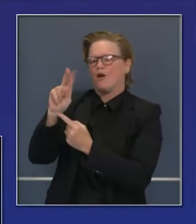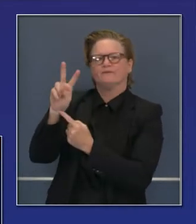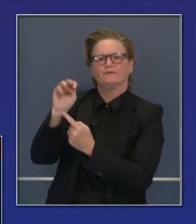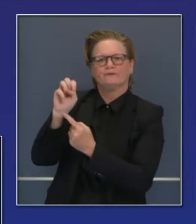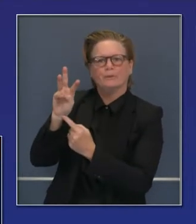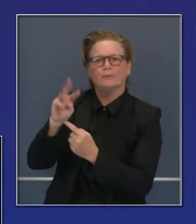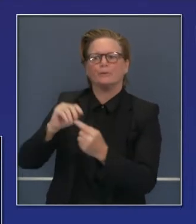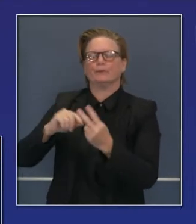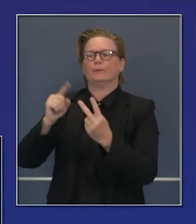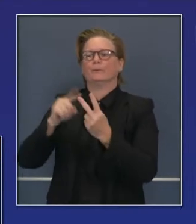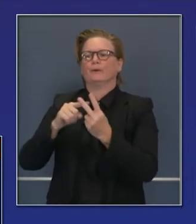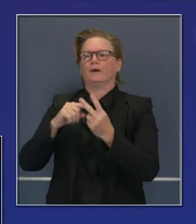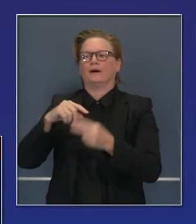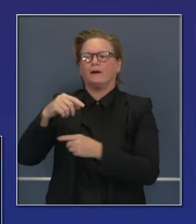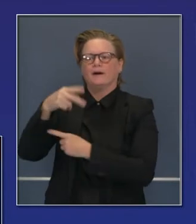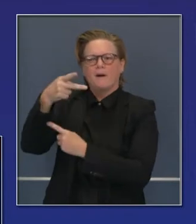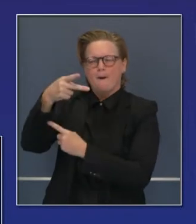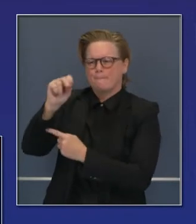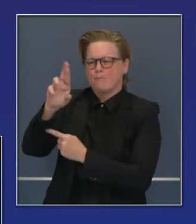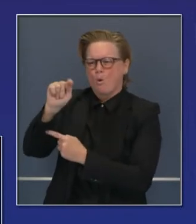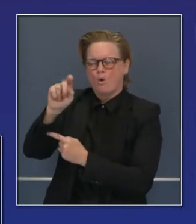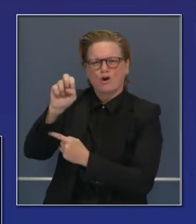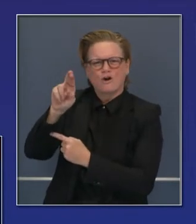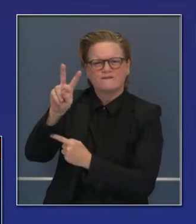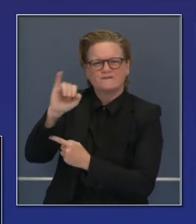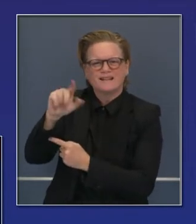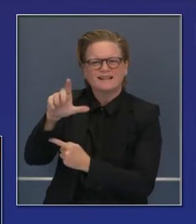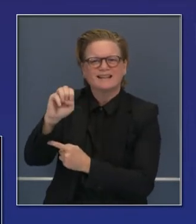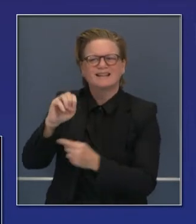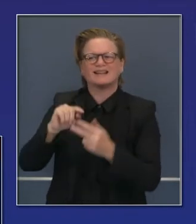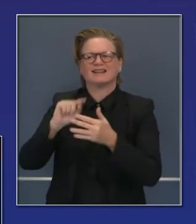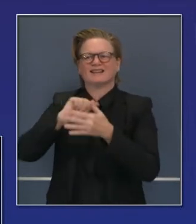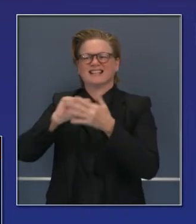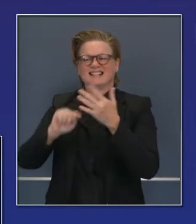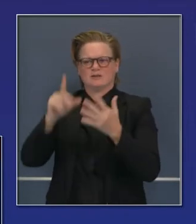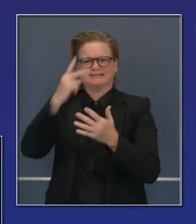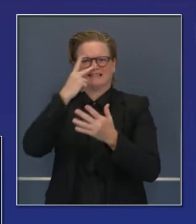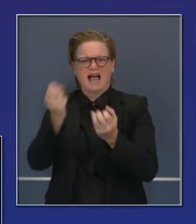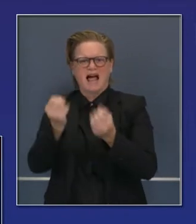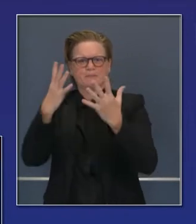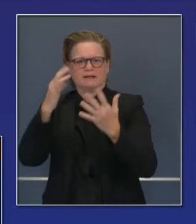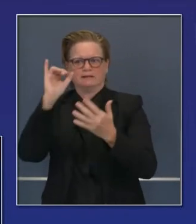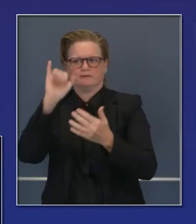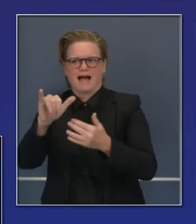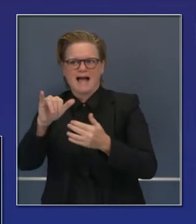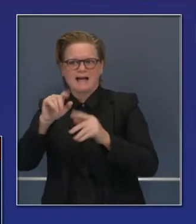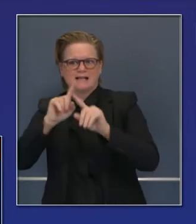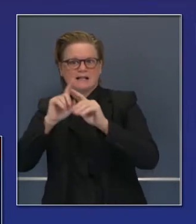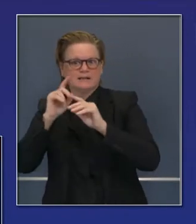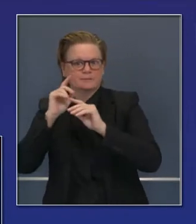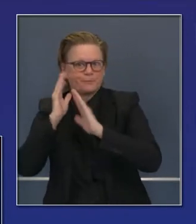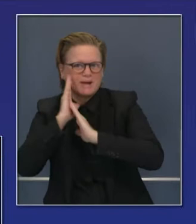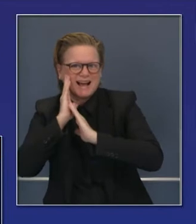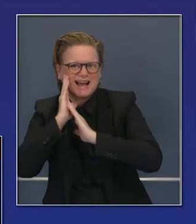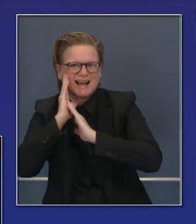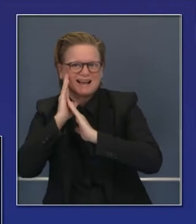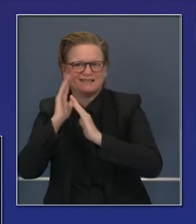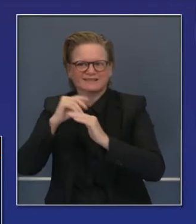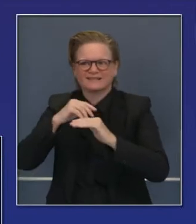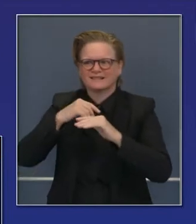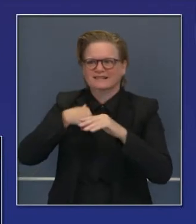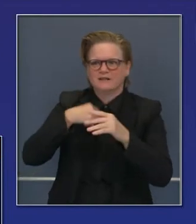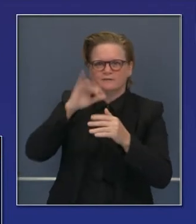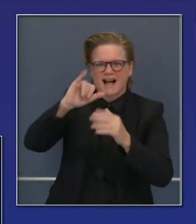comprensiva, más detallada, donde puede ver el número de camas disponibles en cada una de esas instalaciones. Tulare, Contracostas, San